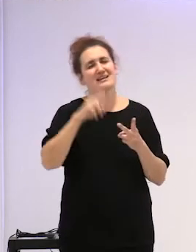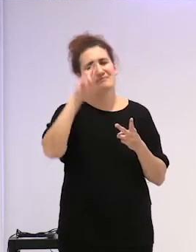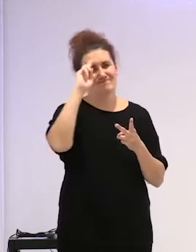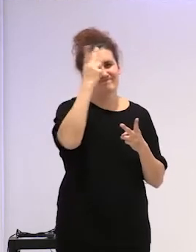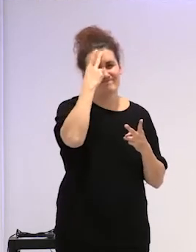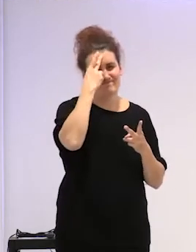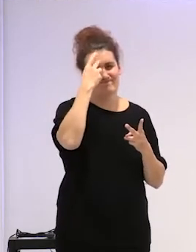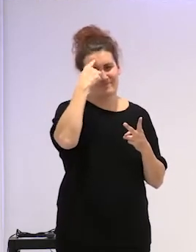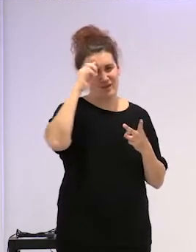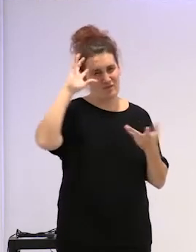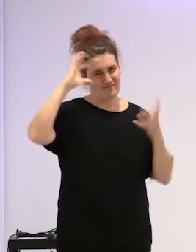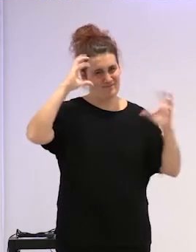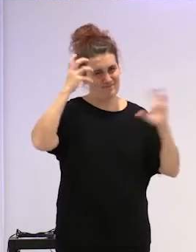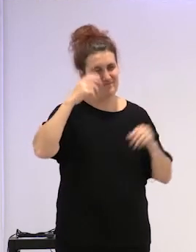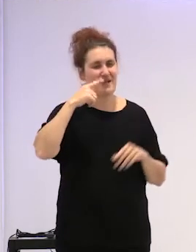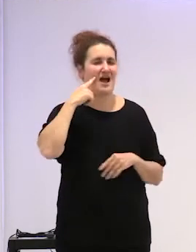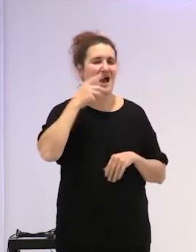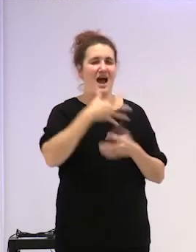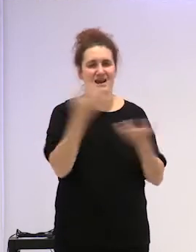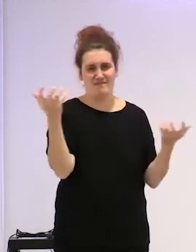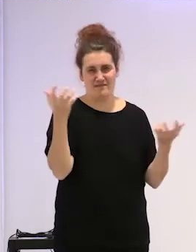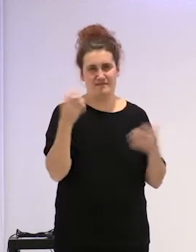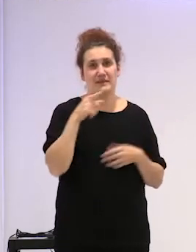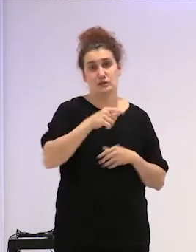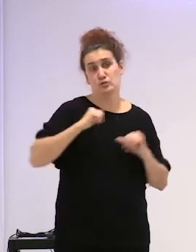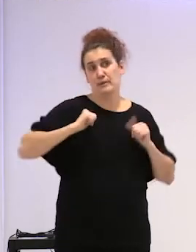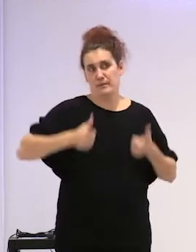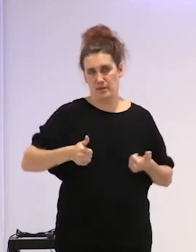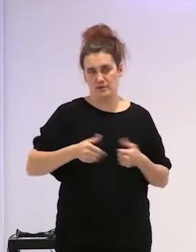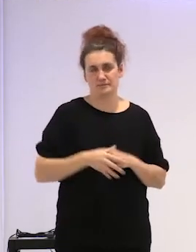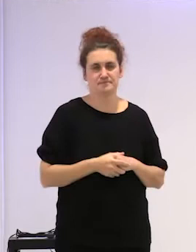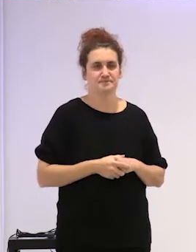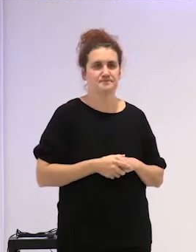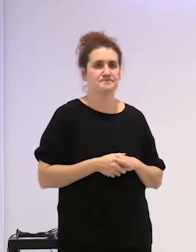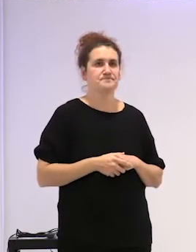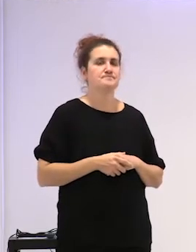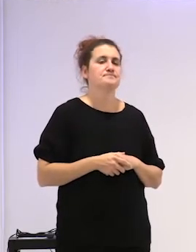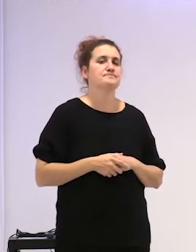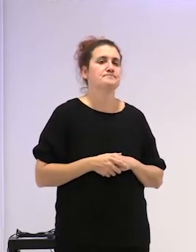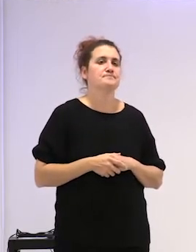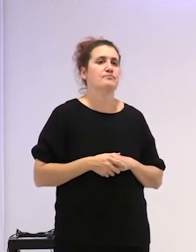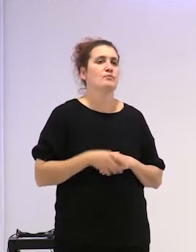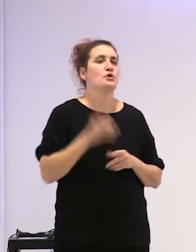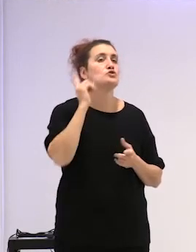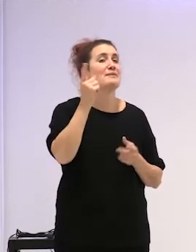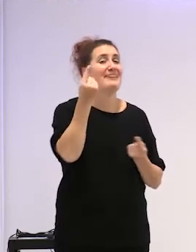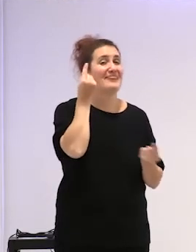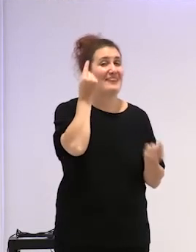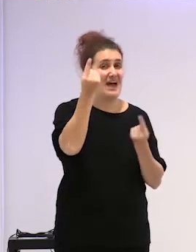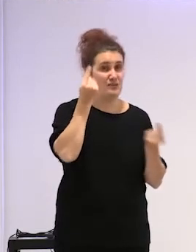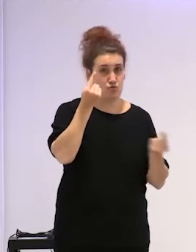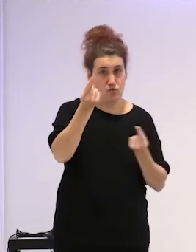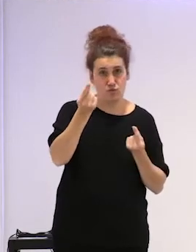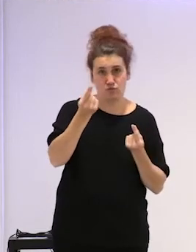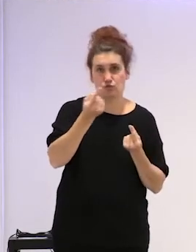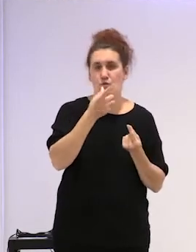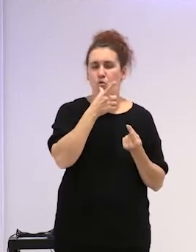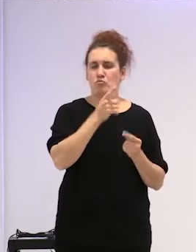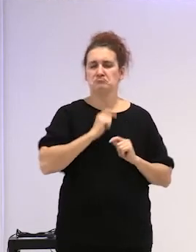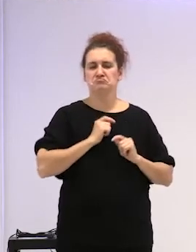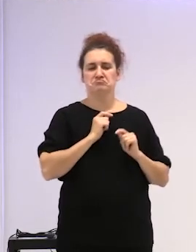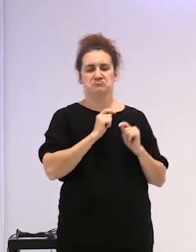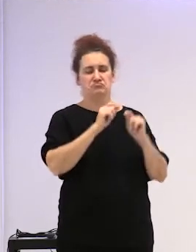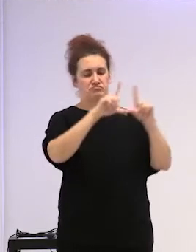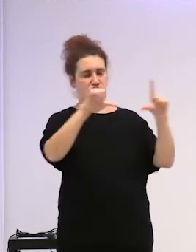grave. Bueno, esto para empezar. Solamente algunos datos que nos dibujan